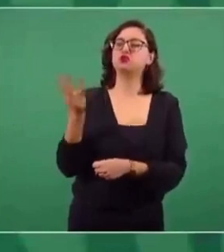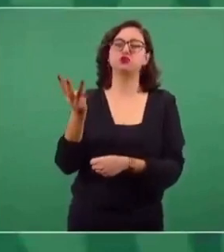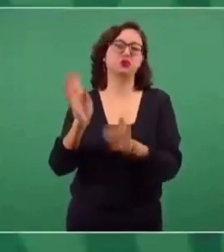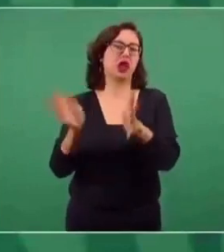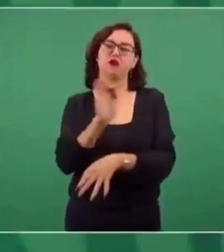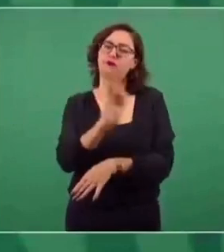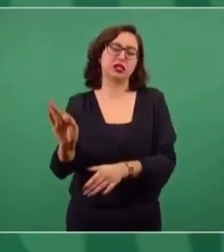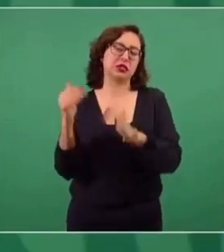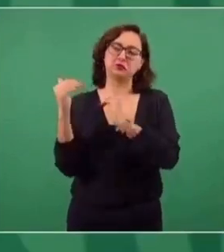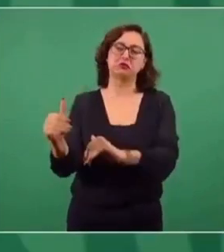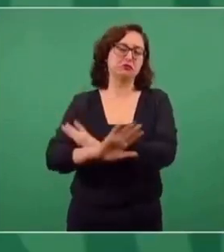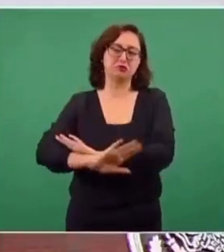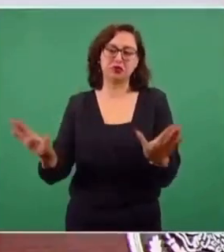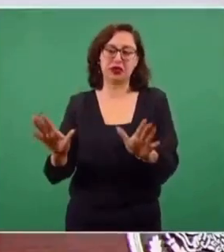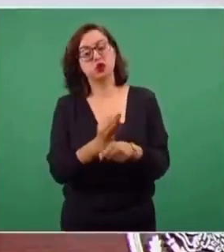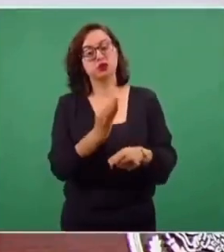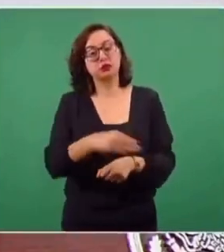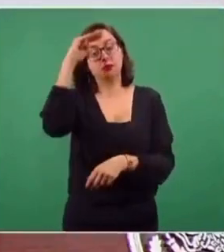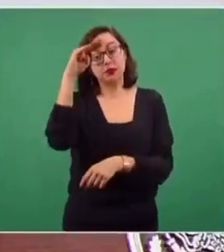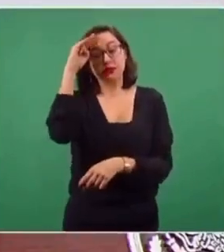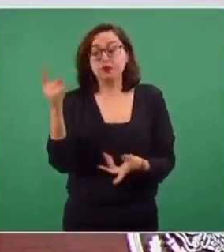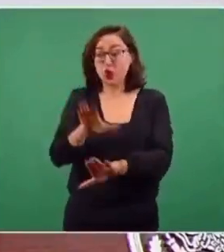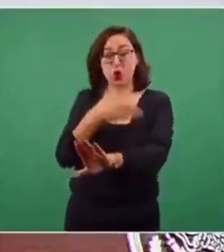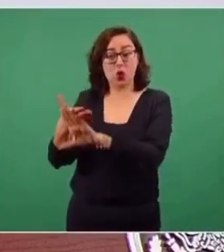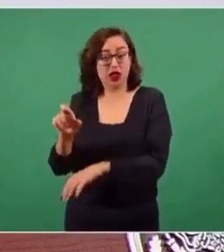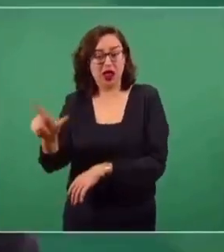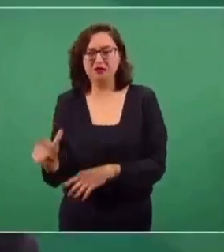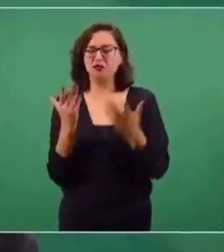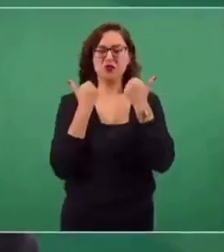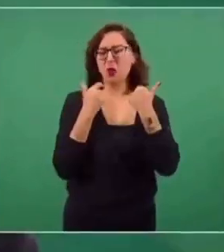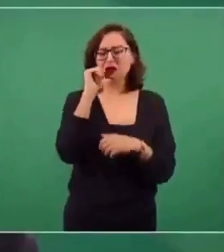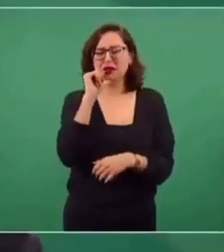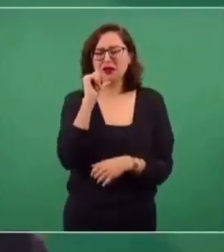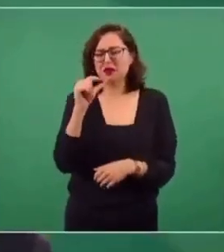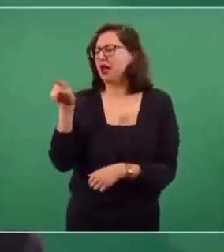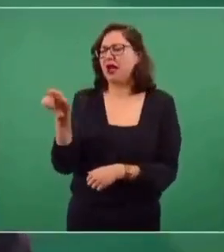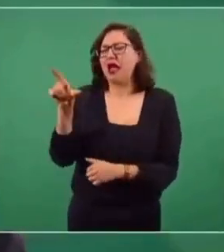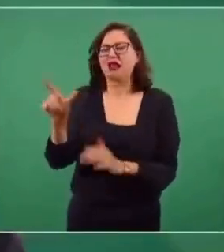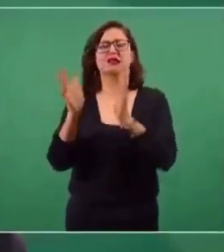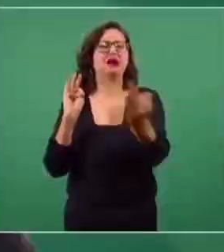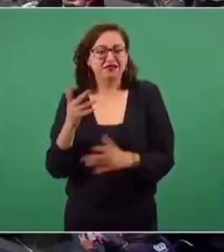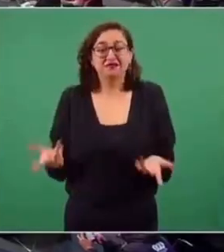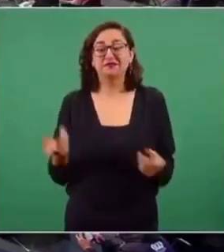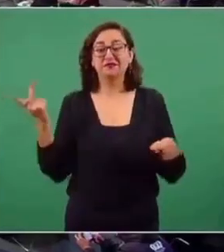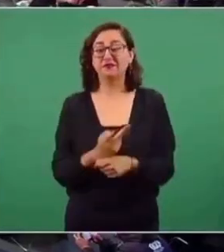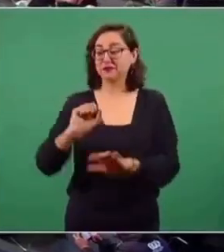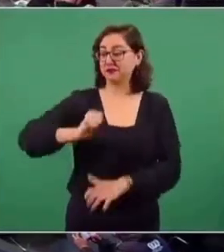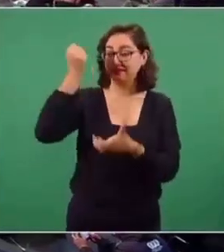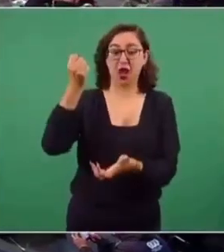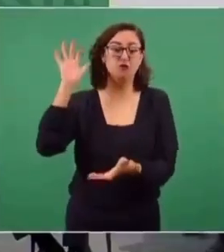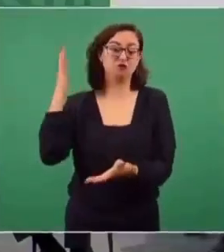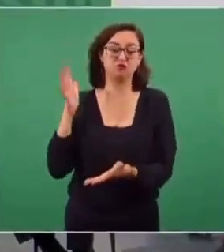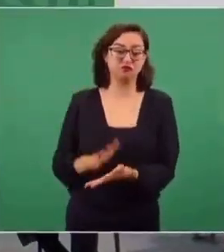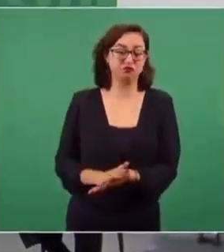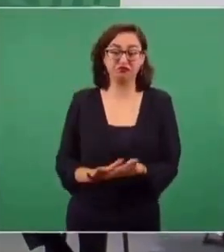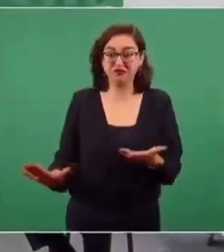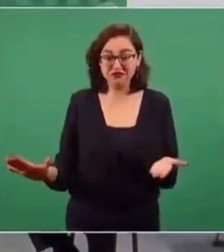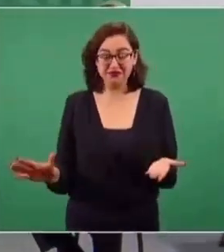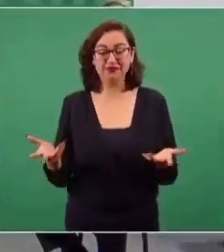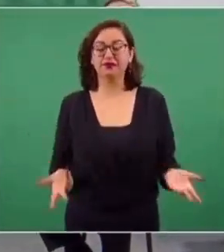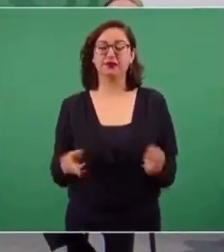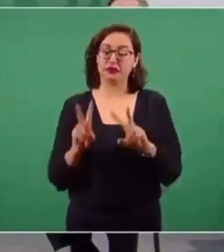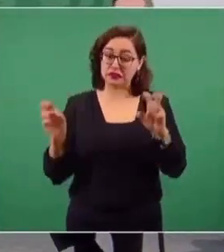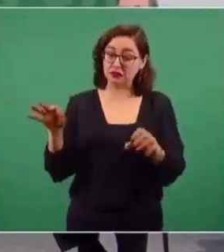de que se está en contra del presidente, ya él va a terminar. Está por concluir su periodo. Entonces, en materia electoral, no descartar